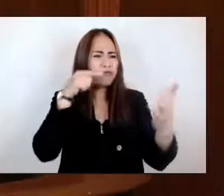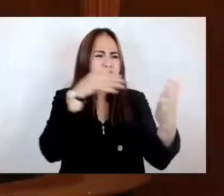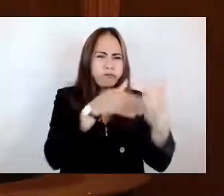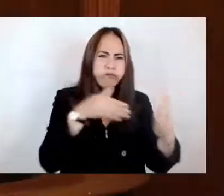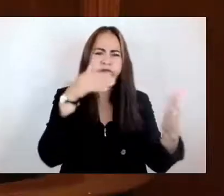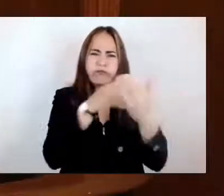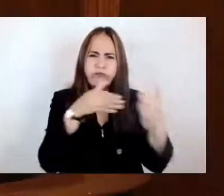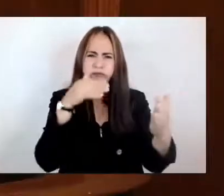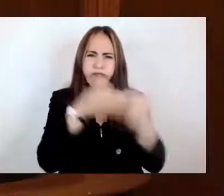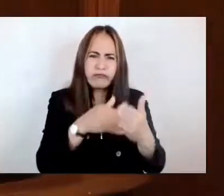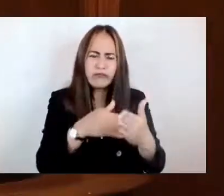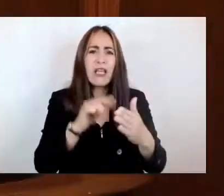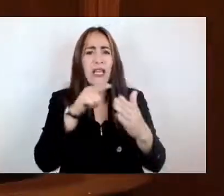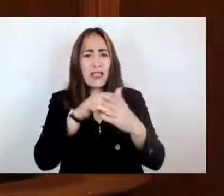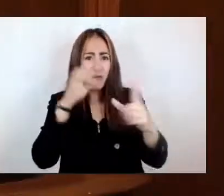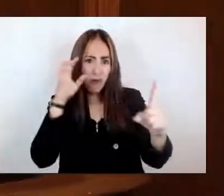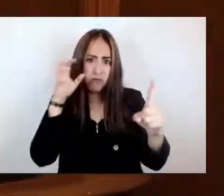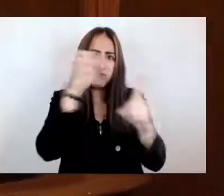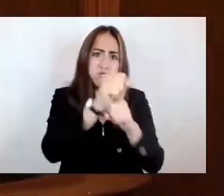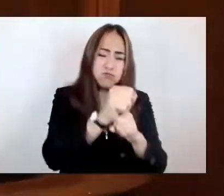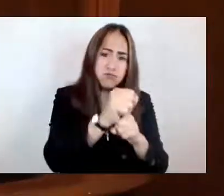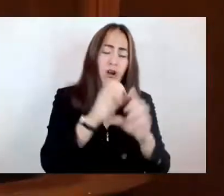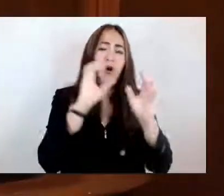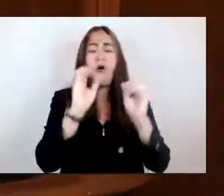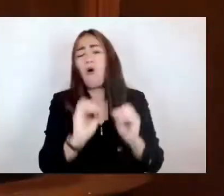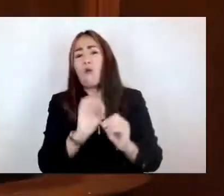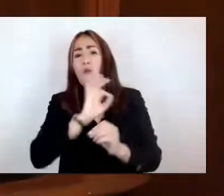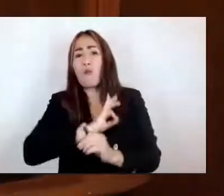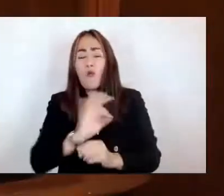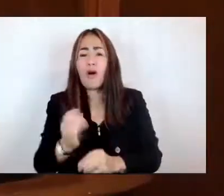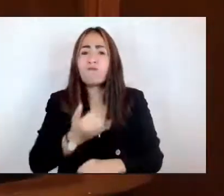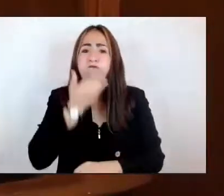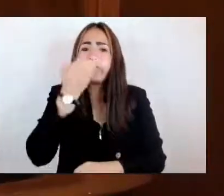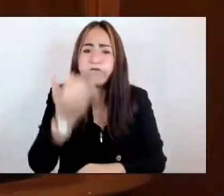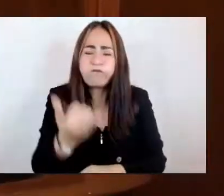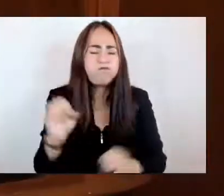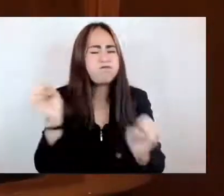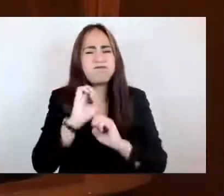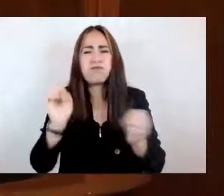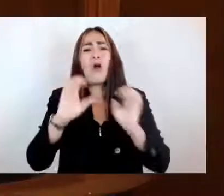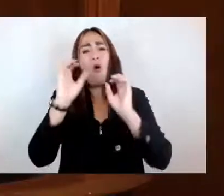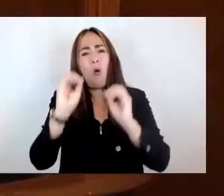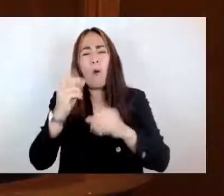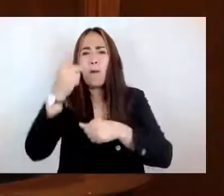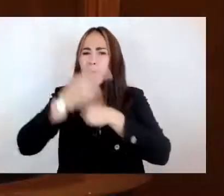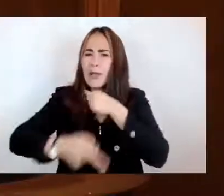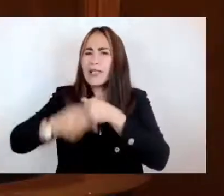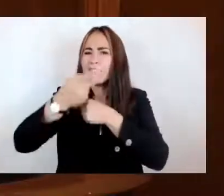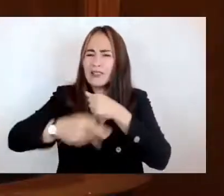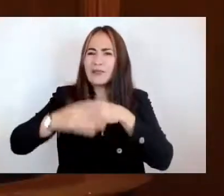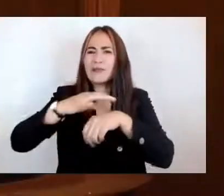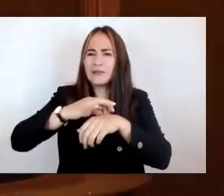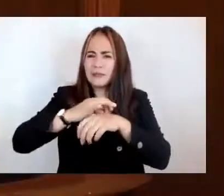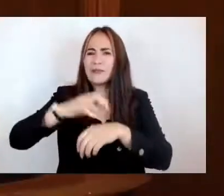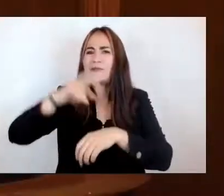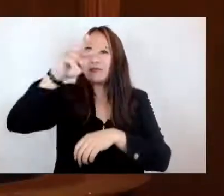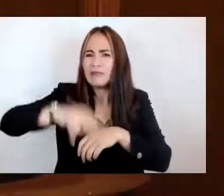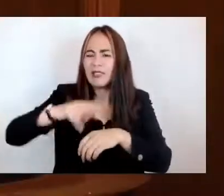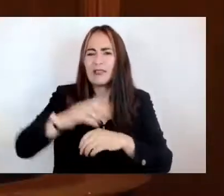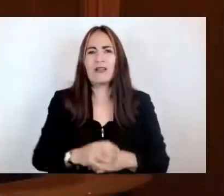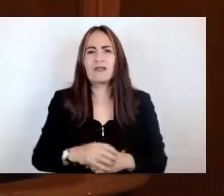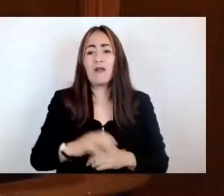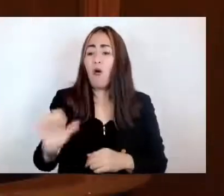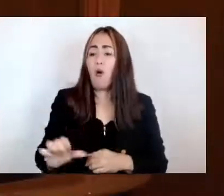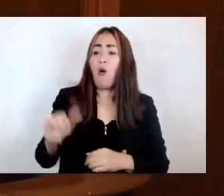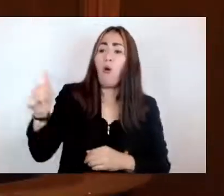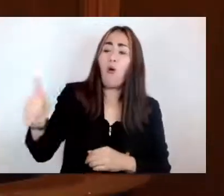retorno o equívoco, de riesgos y peligros reales o supuestos, mucho muy diferentes a los que un joven llega a tener